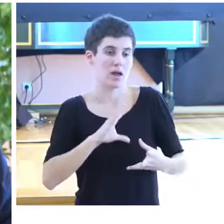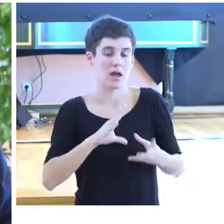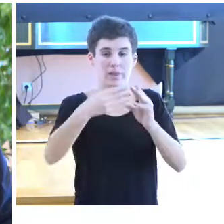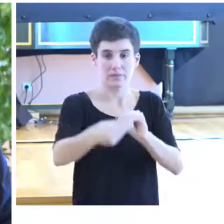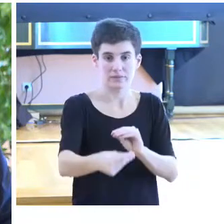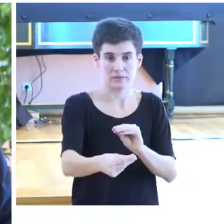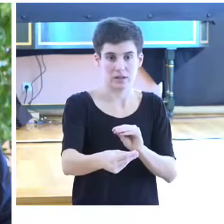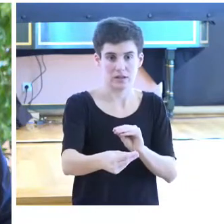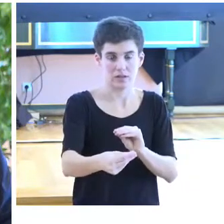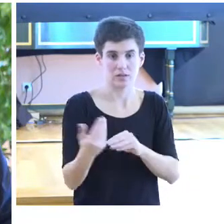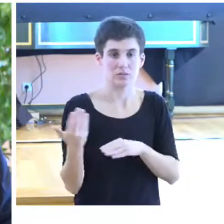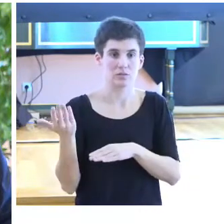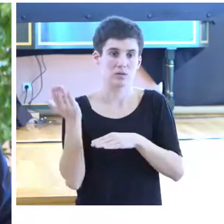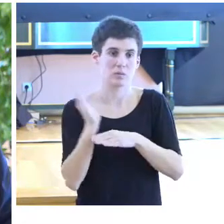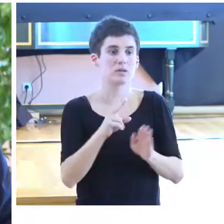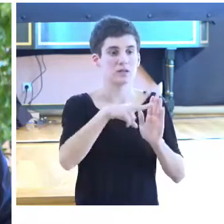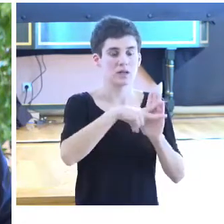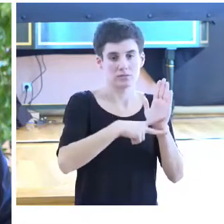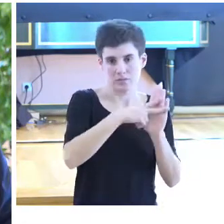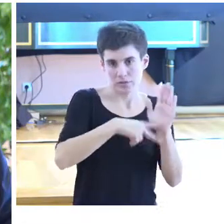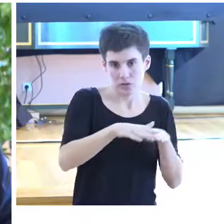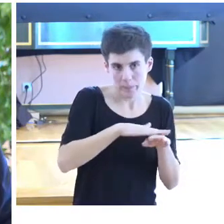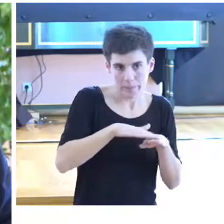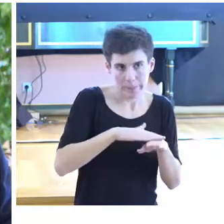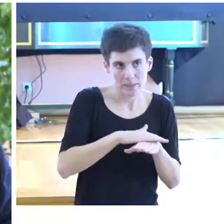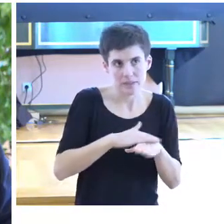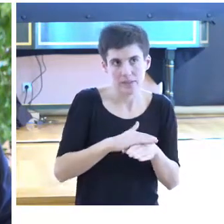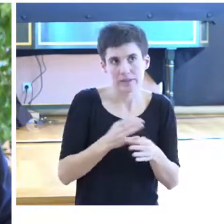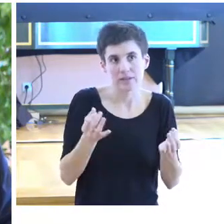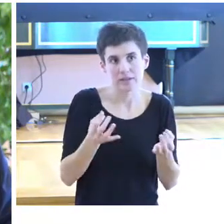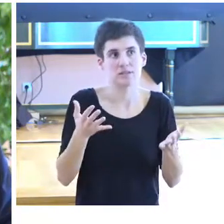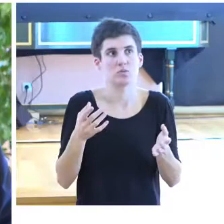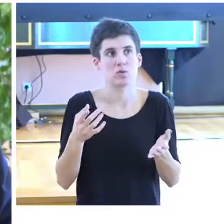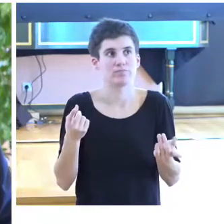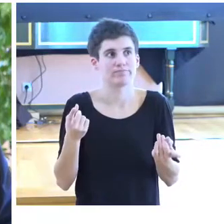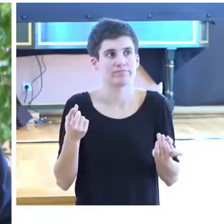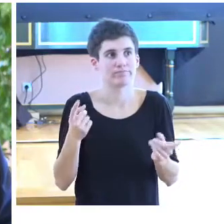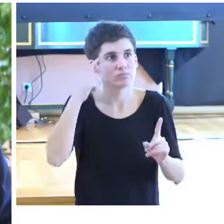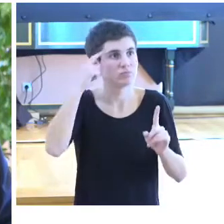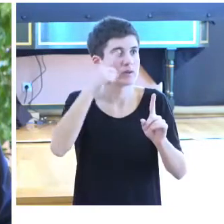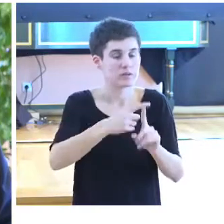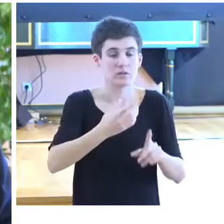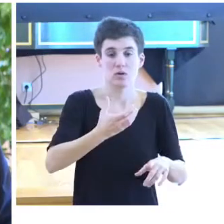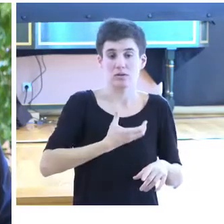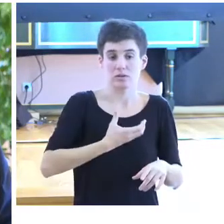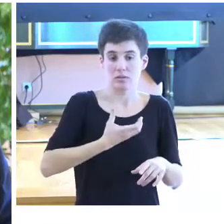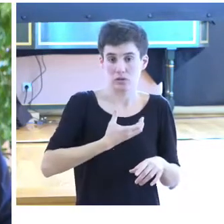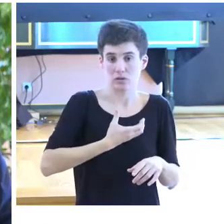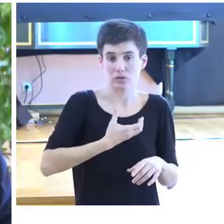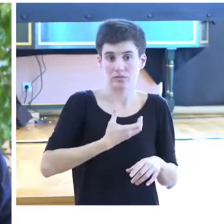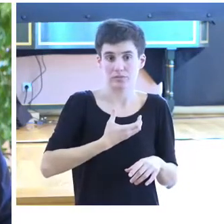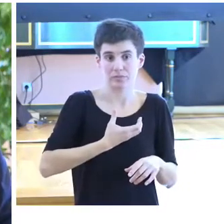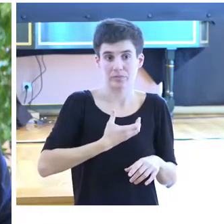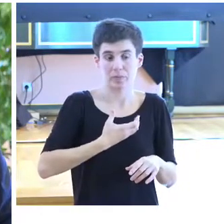Una propuesta de reglamento base que lo que busca es facilitar a los ayuntamientos y